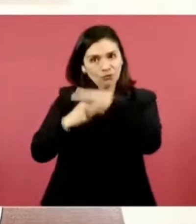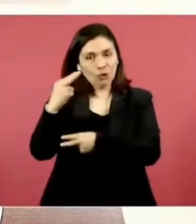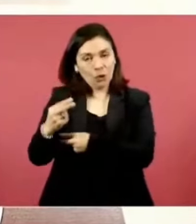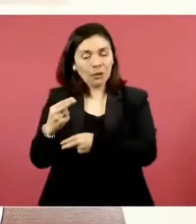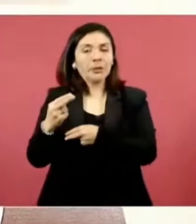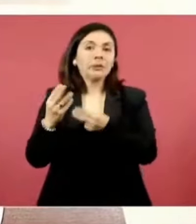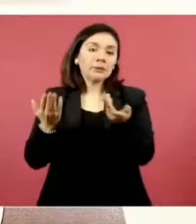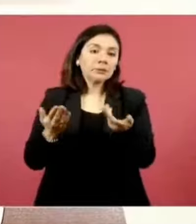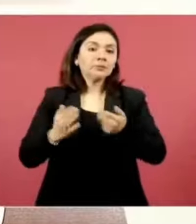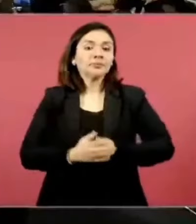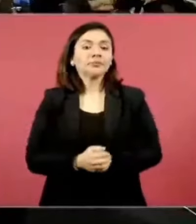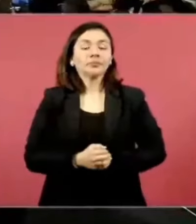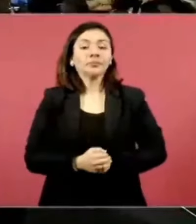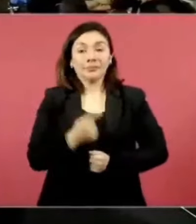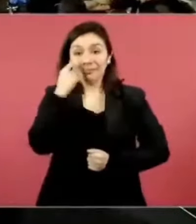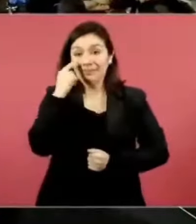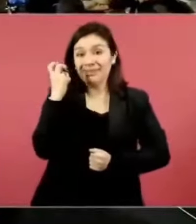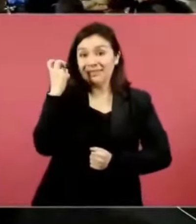esto